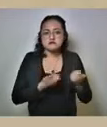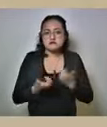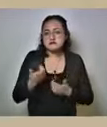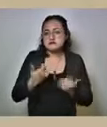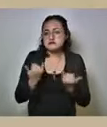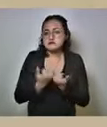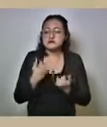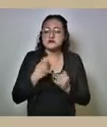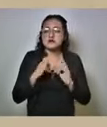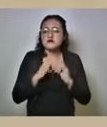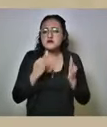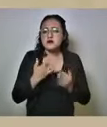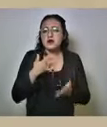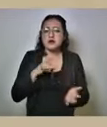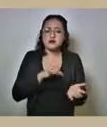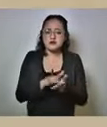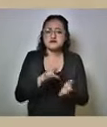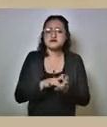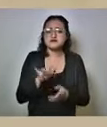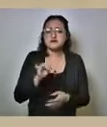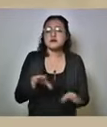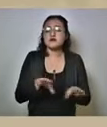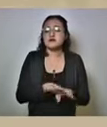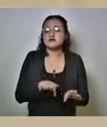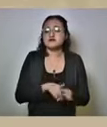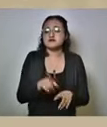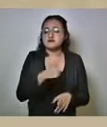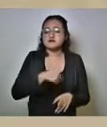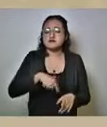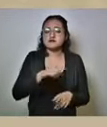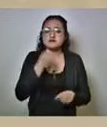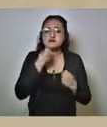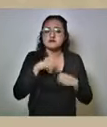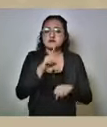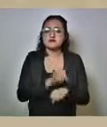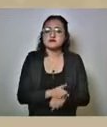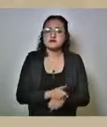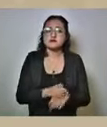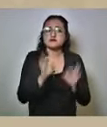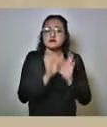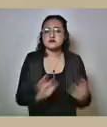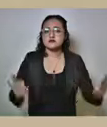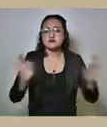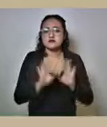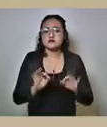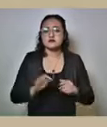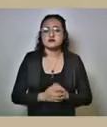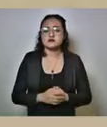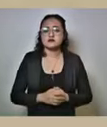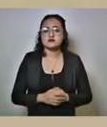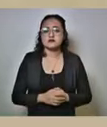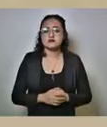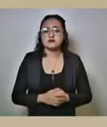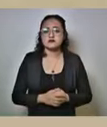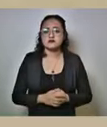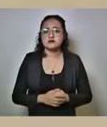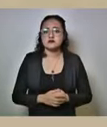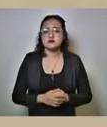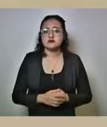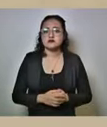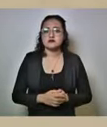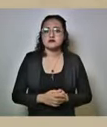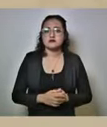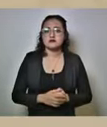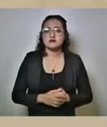buscando formas de apoyarlos como segmento de la sociedad importantísimo para que